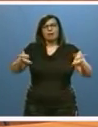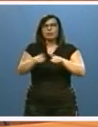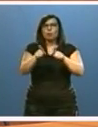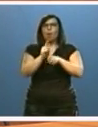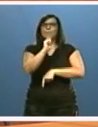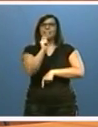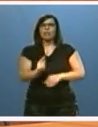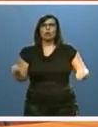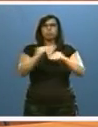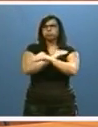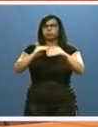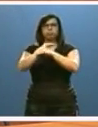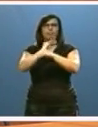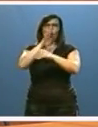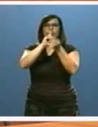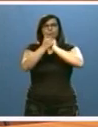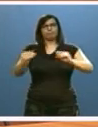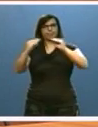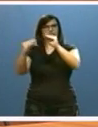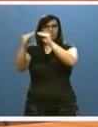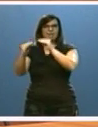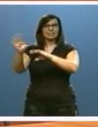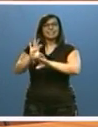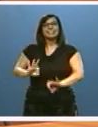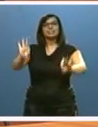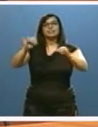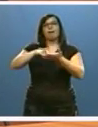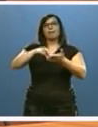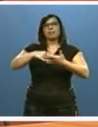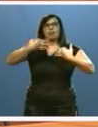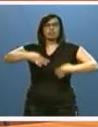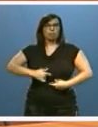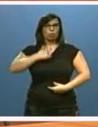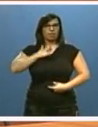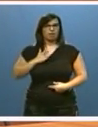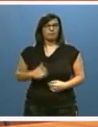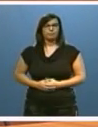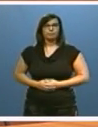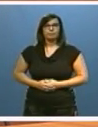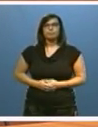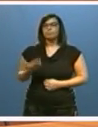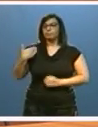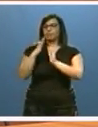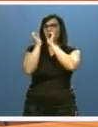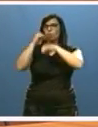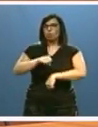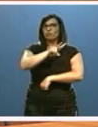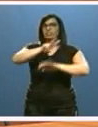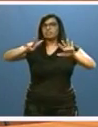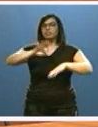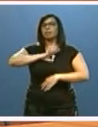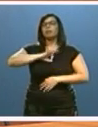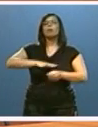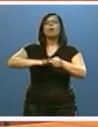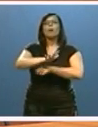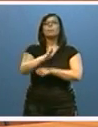sus prestaciones y, fundamentalmente, la renta garantizada de ciudadanía. Así se acordó el 27 de enero en